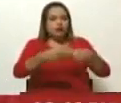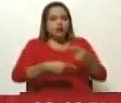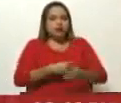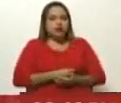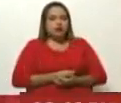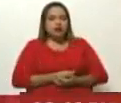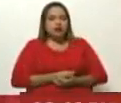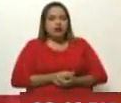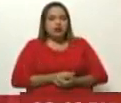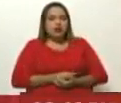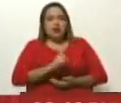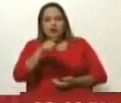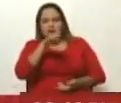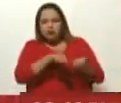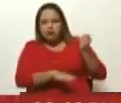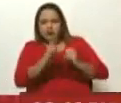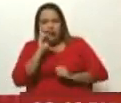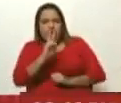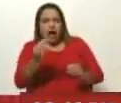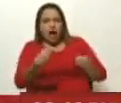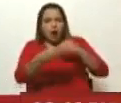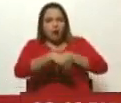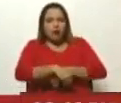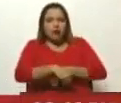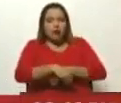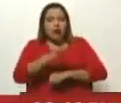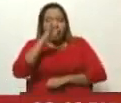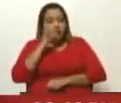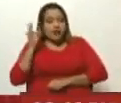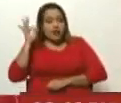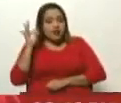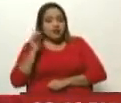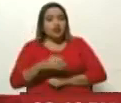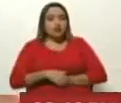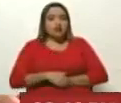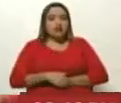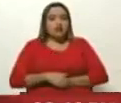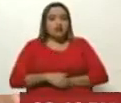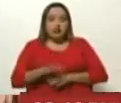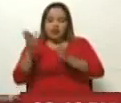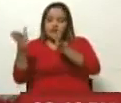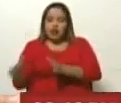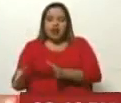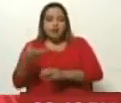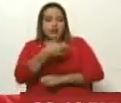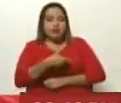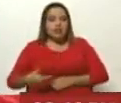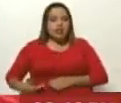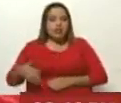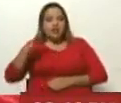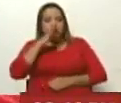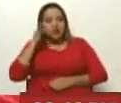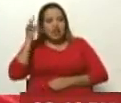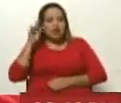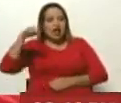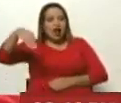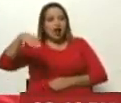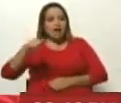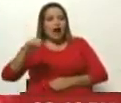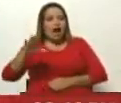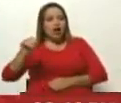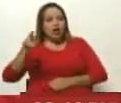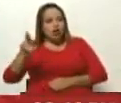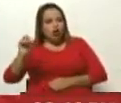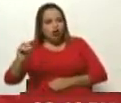últimamente lo veíamos con los acuerdos de París, muy fuertemente a la figura del presidente de Francia, Emmanuel Macron, y en la figura de